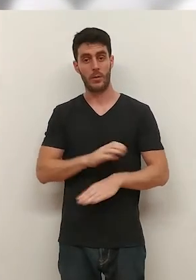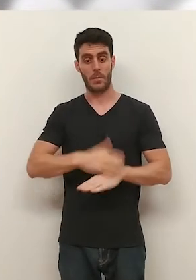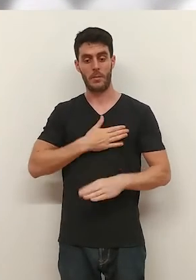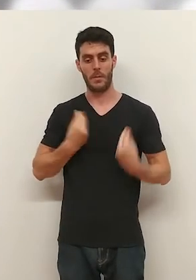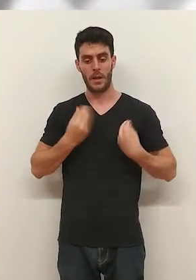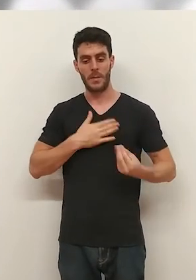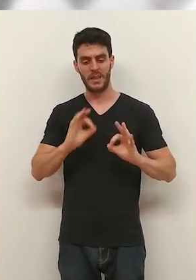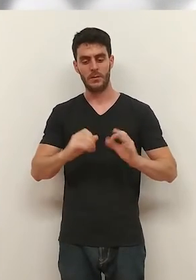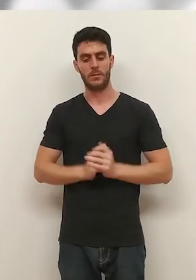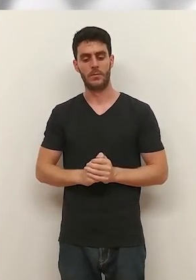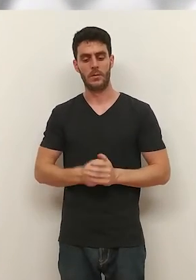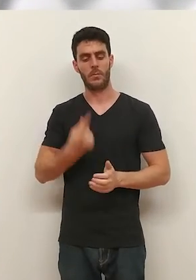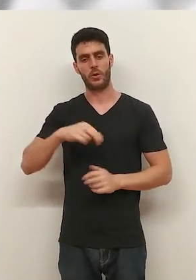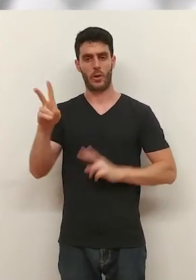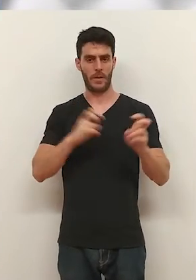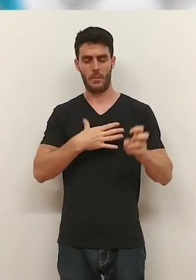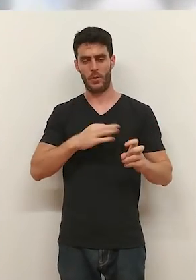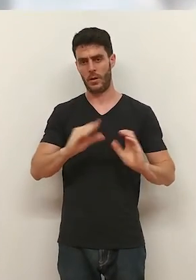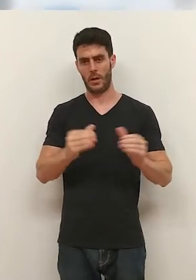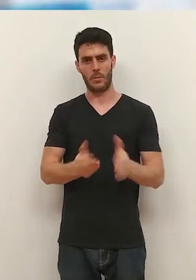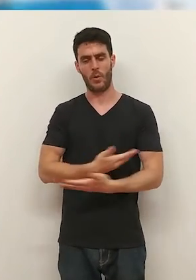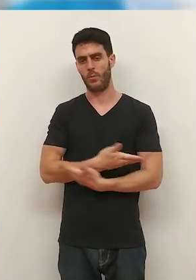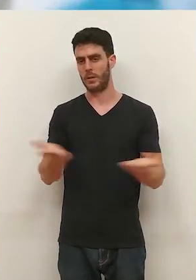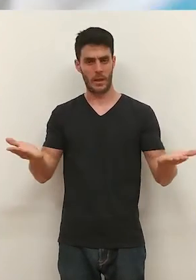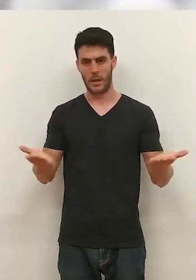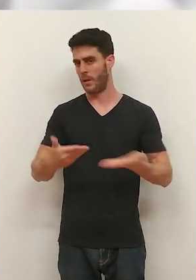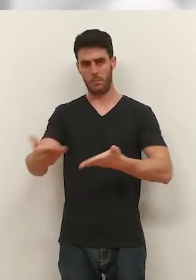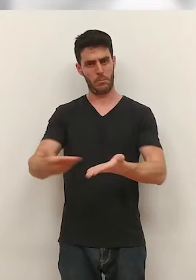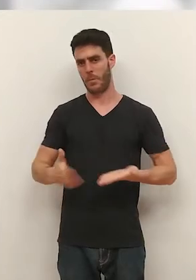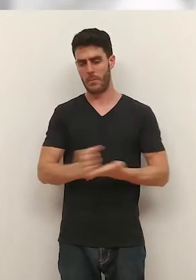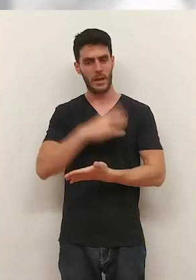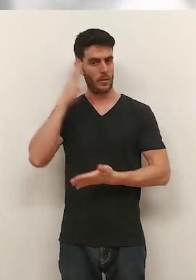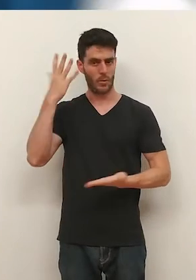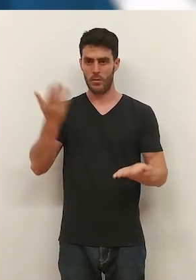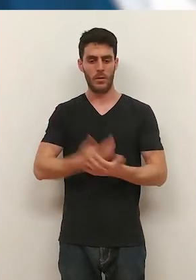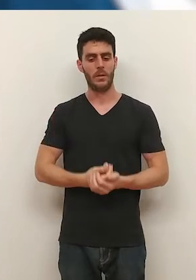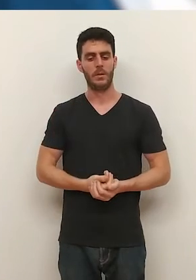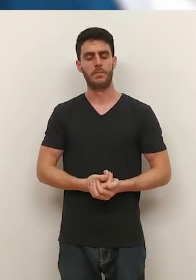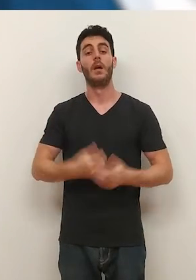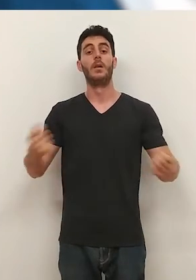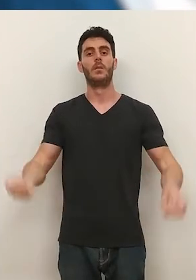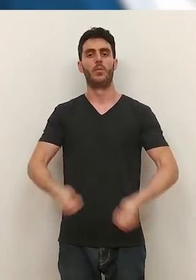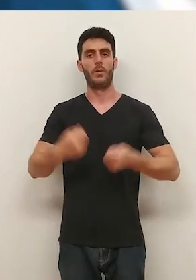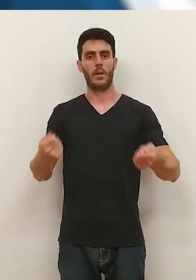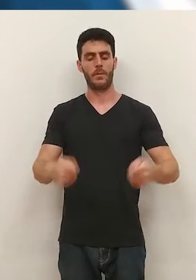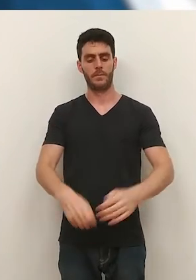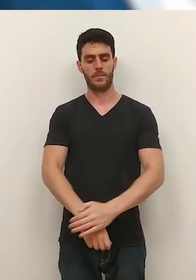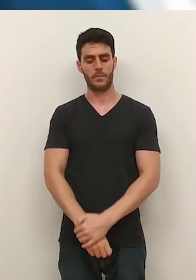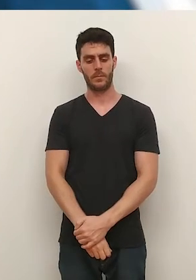Para mí es mi vida. Podéis venir a cualquier equipo y ser bienvenidas en cualquiera.